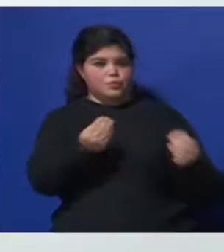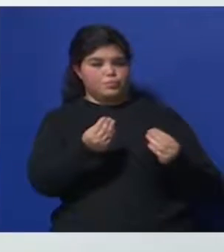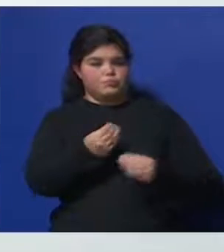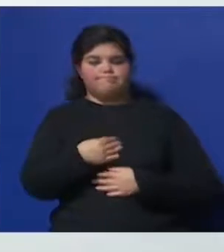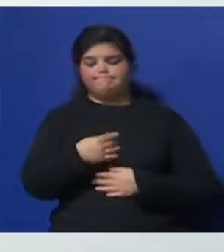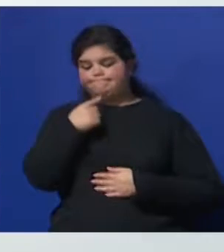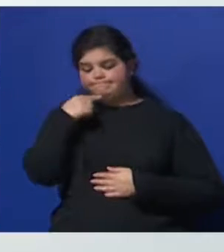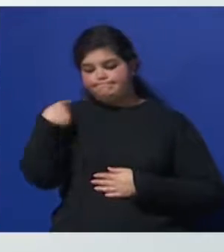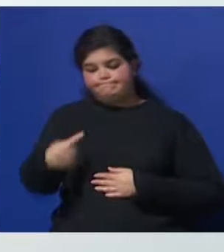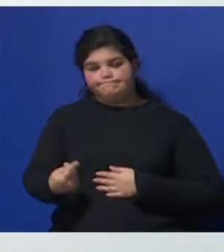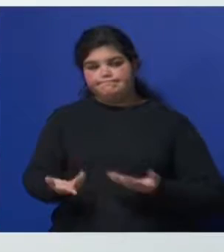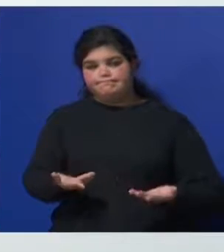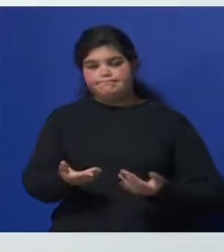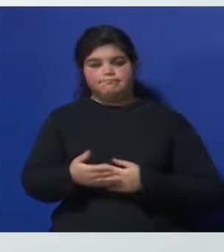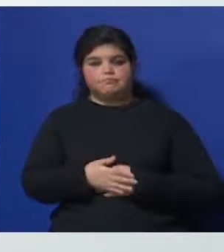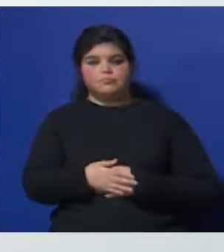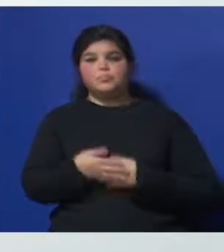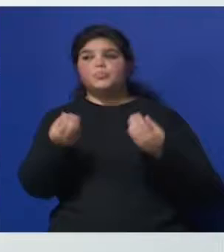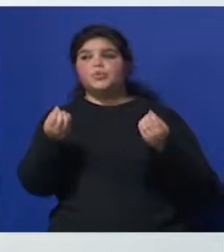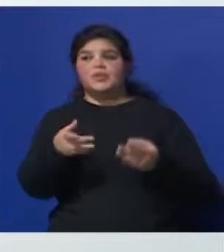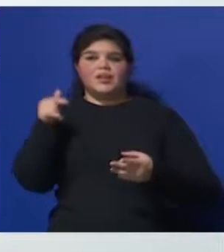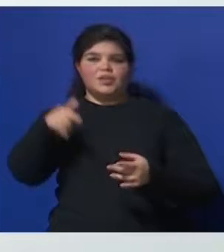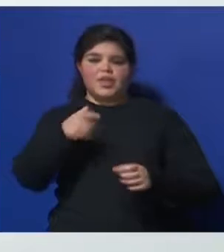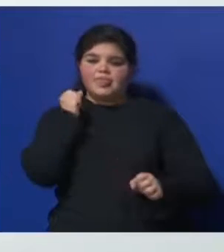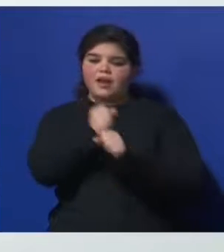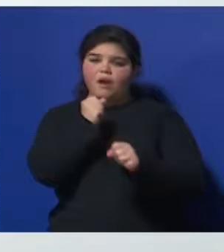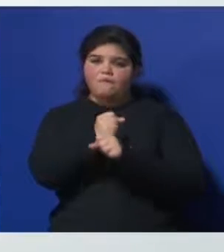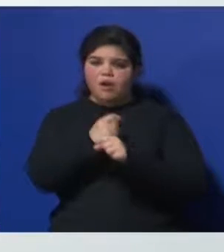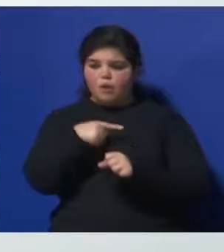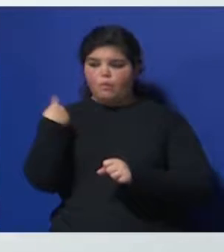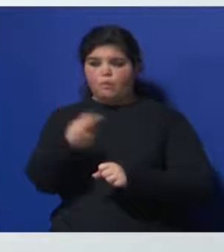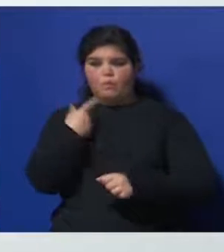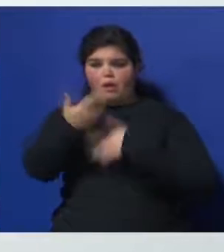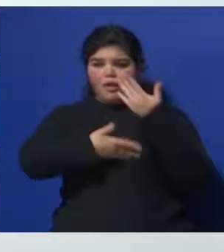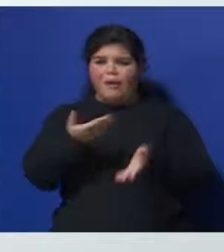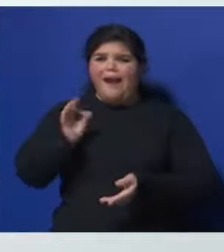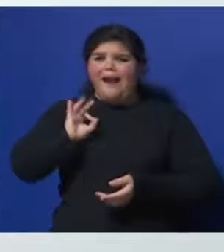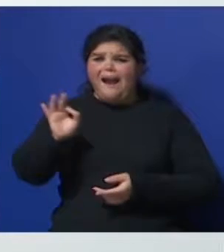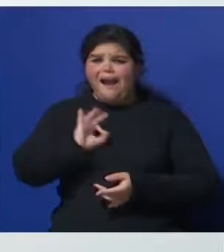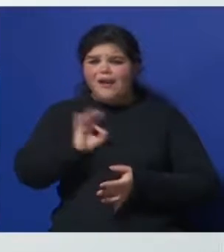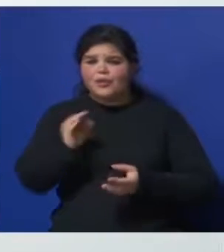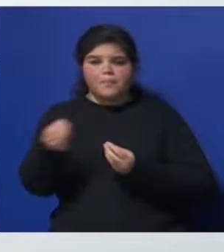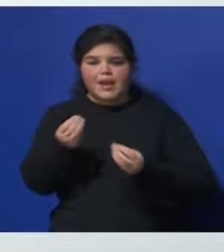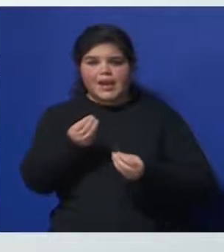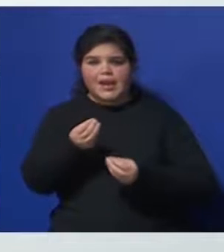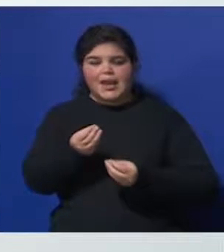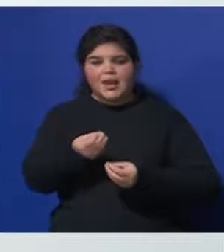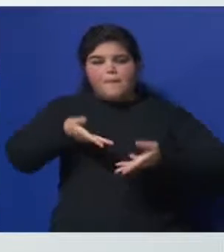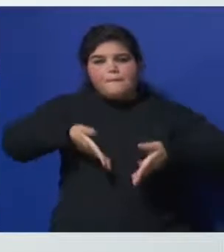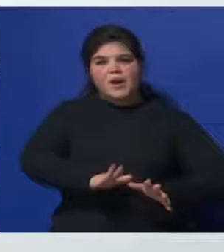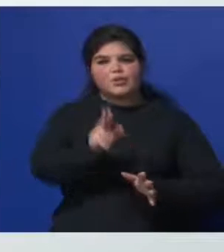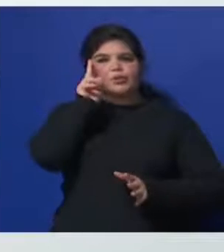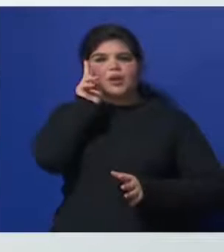triste la noticia Empaña todo el trabajo que venimos realizando de años Para instalar el tema del parto respetado y el